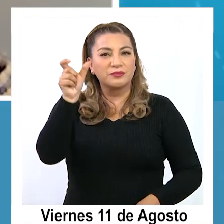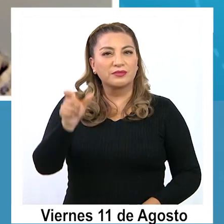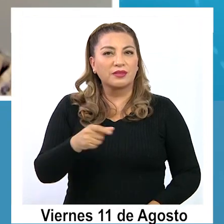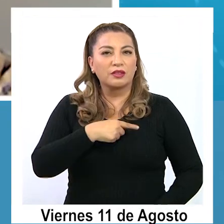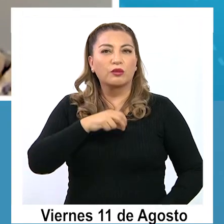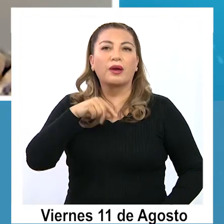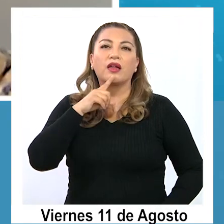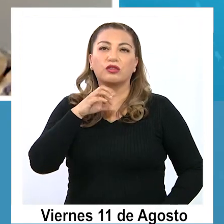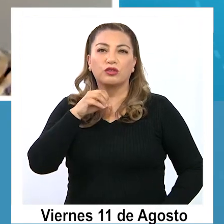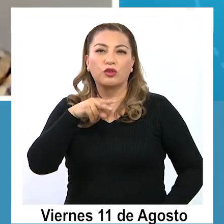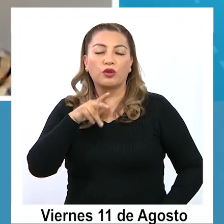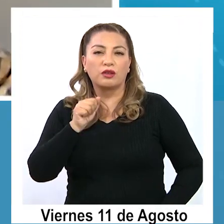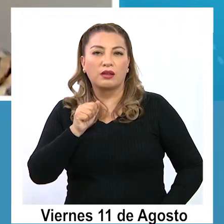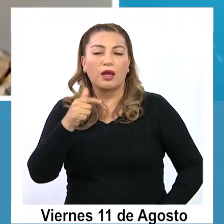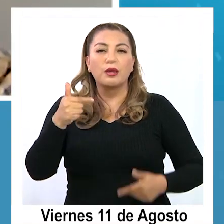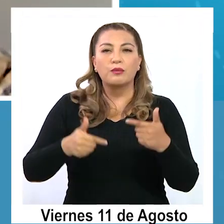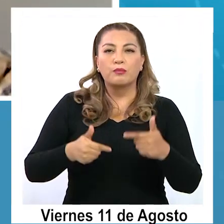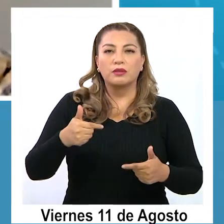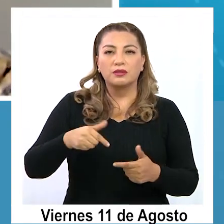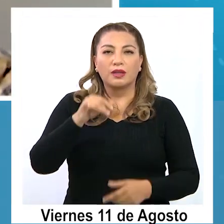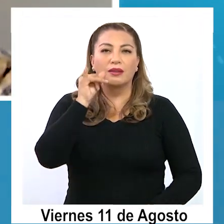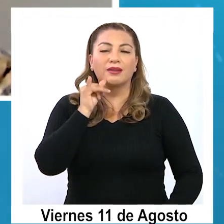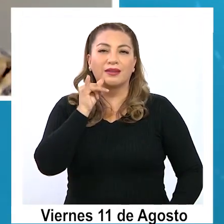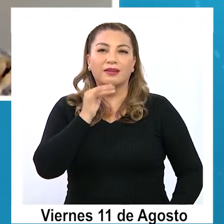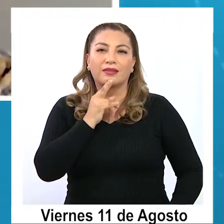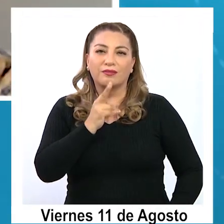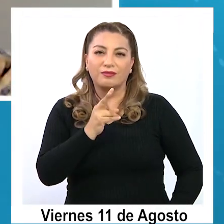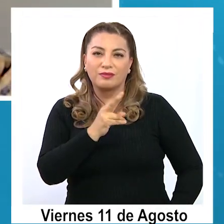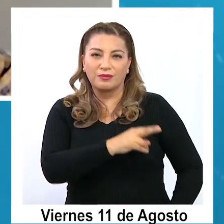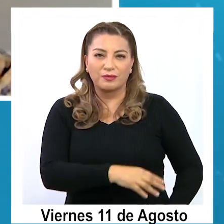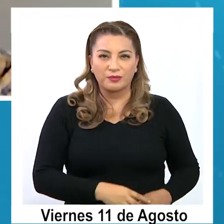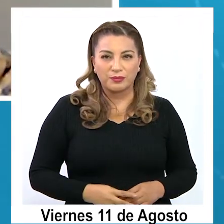cientista política, aquí en Iquique Televisión.